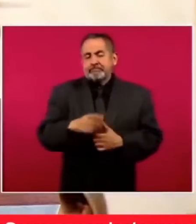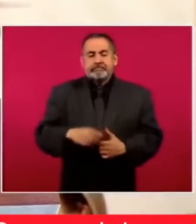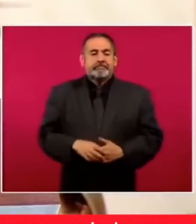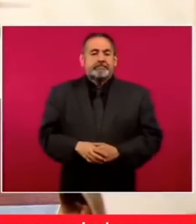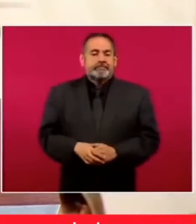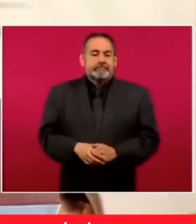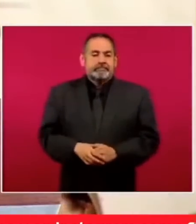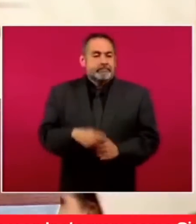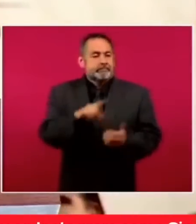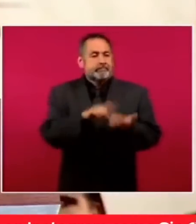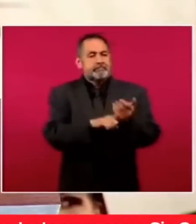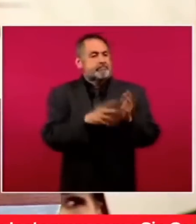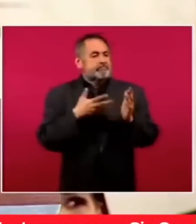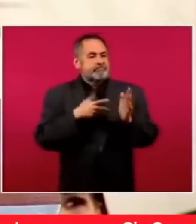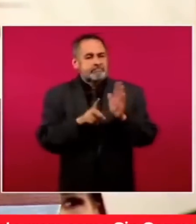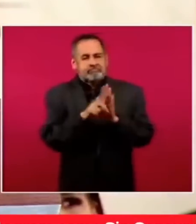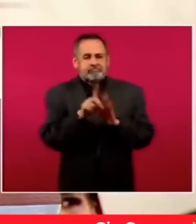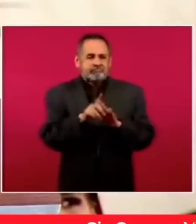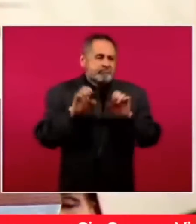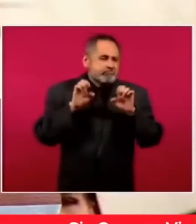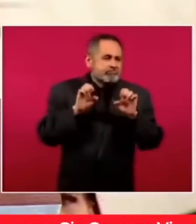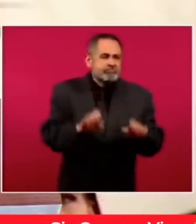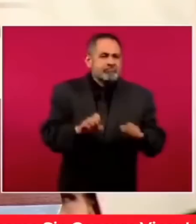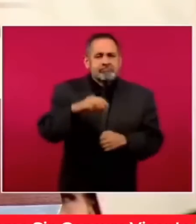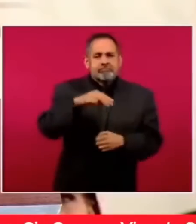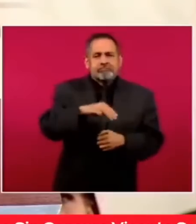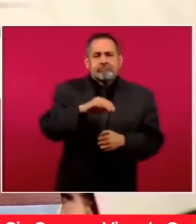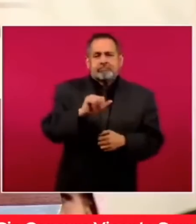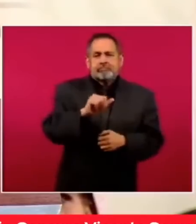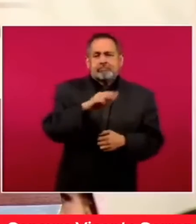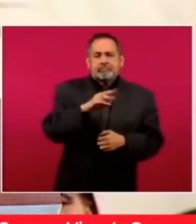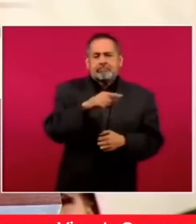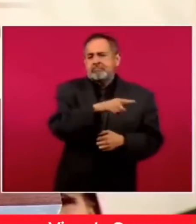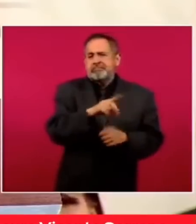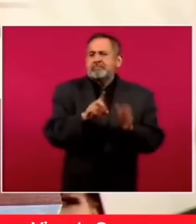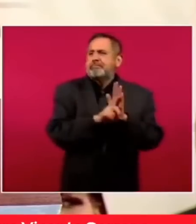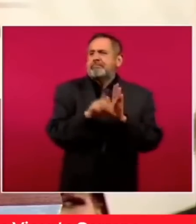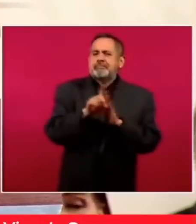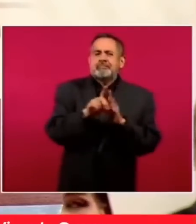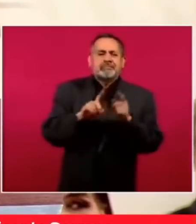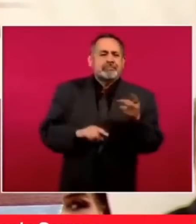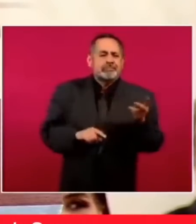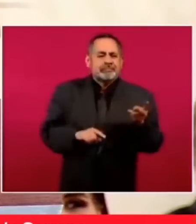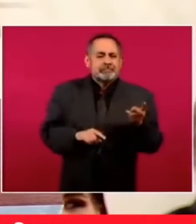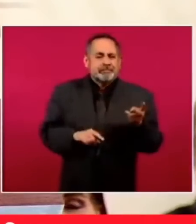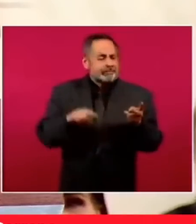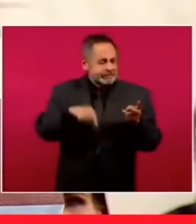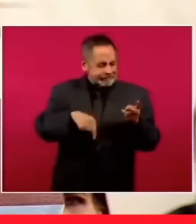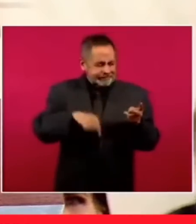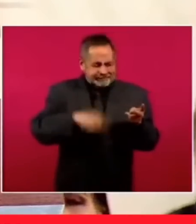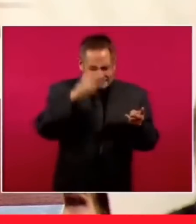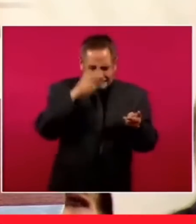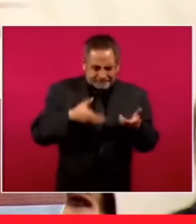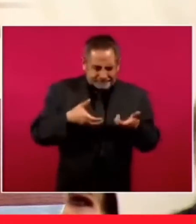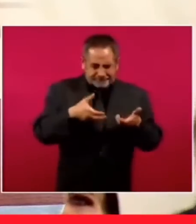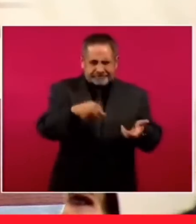tiene un departamento de lujo en Miami, un departamento, hay una calle aquí,